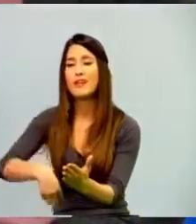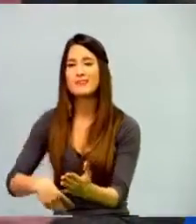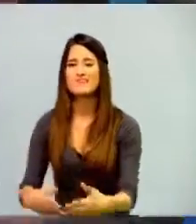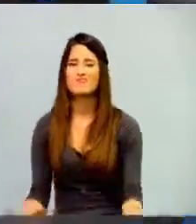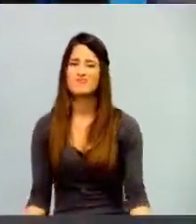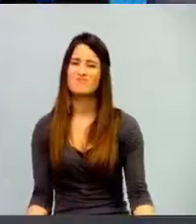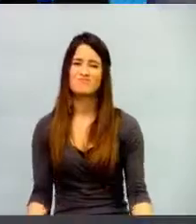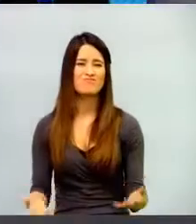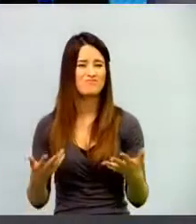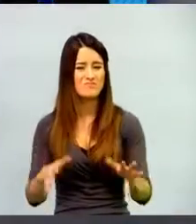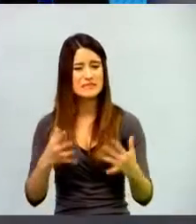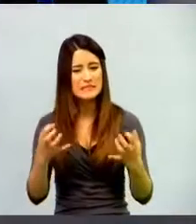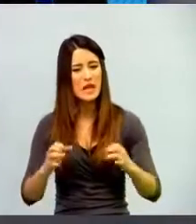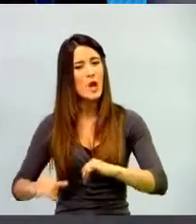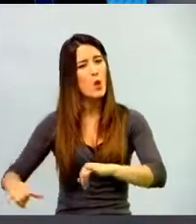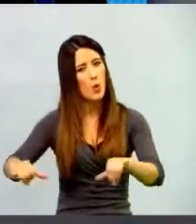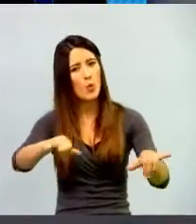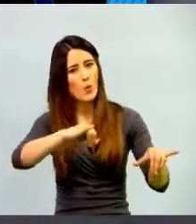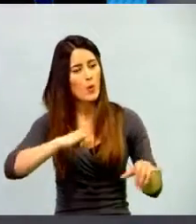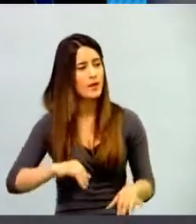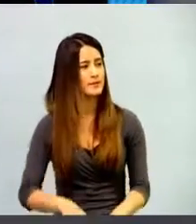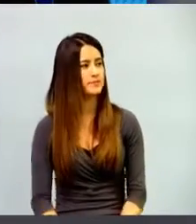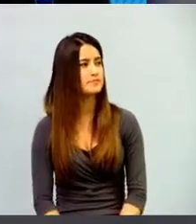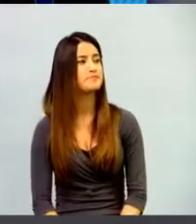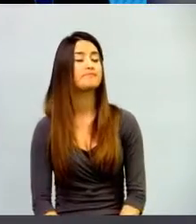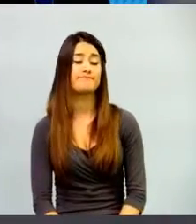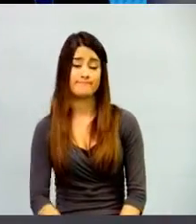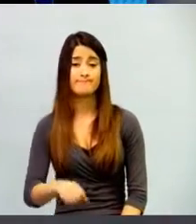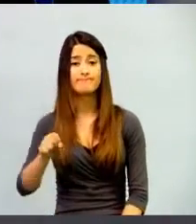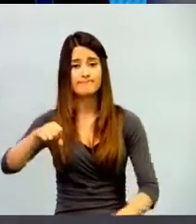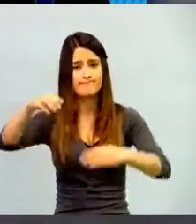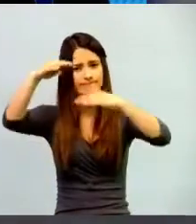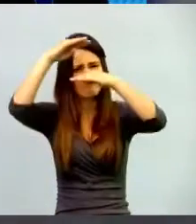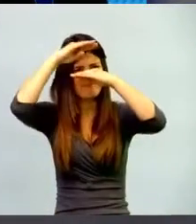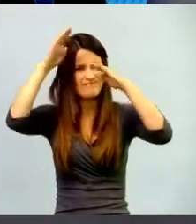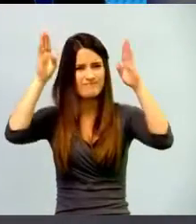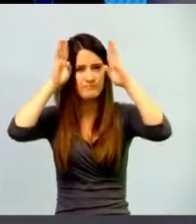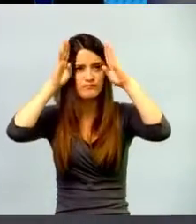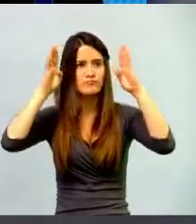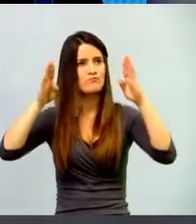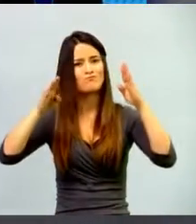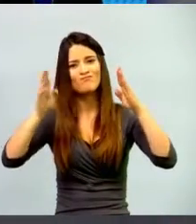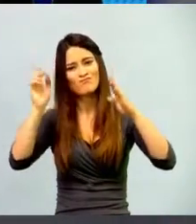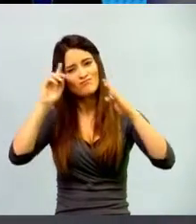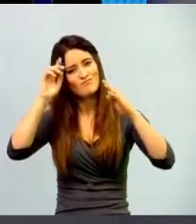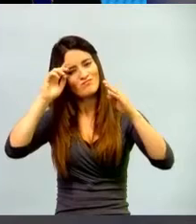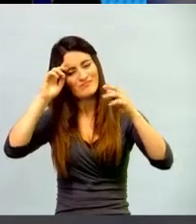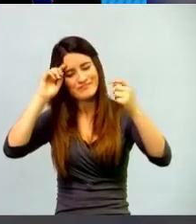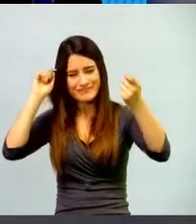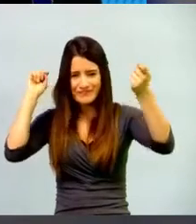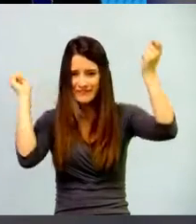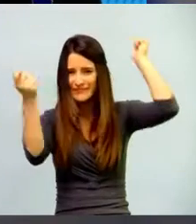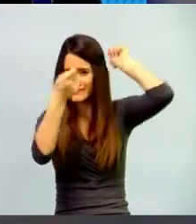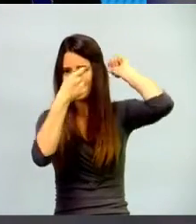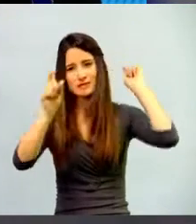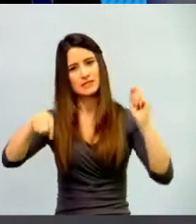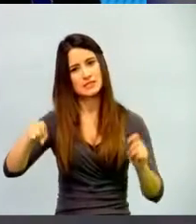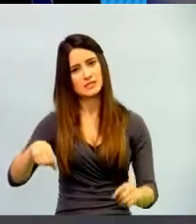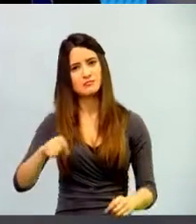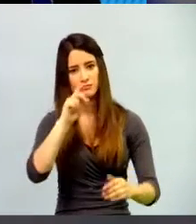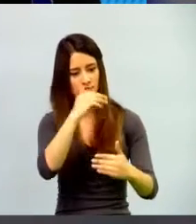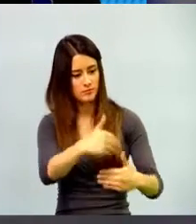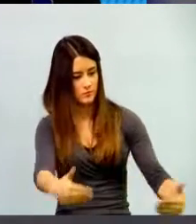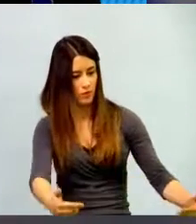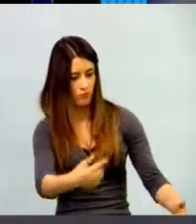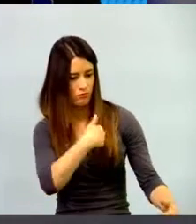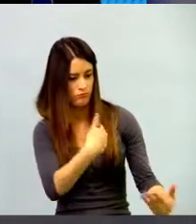Sí, me parece que es un cambio de paradigma que hay que hacer. Los chicos están enseñándonos y de pronto romper